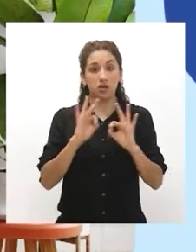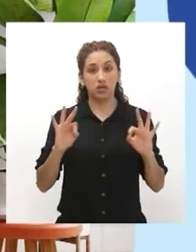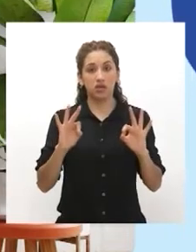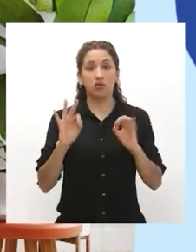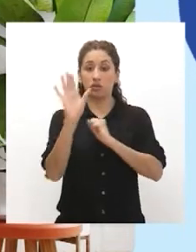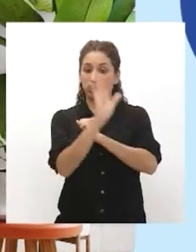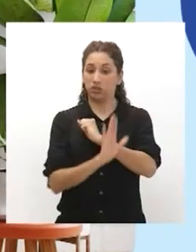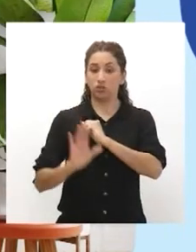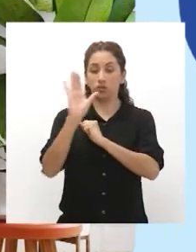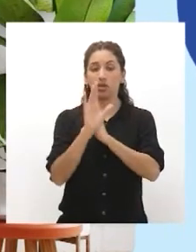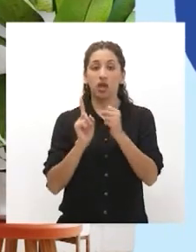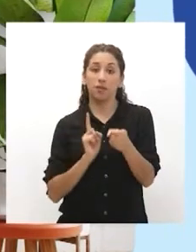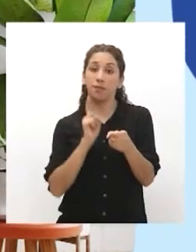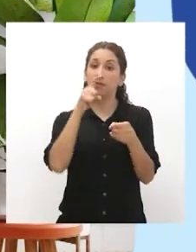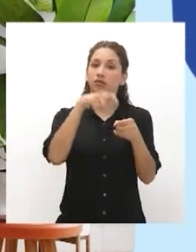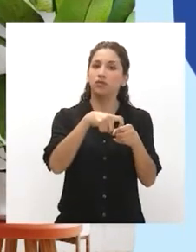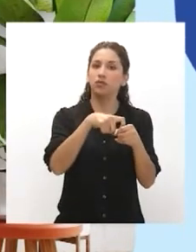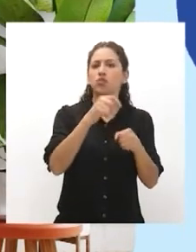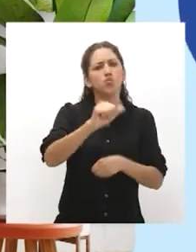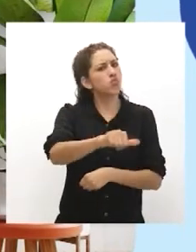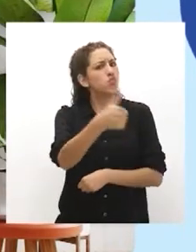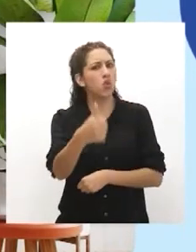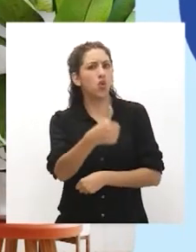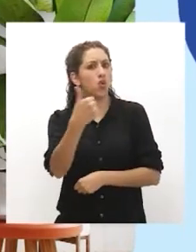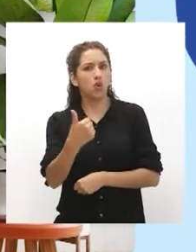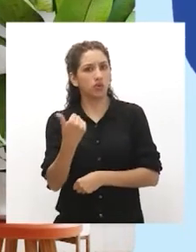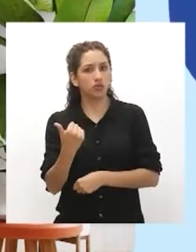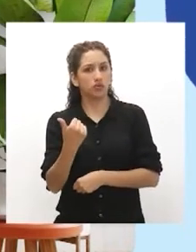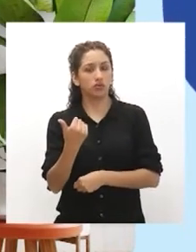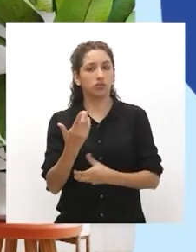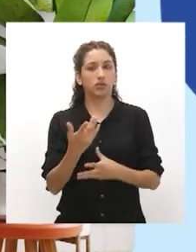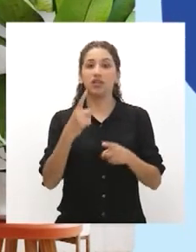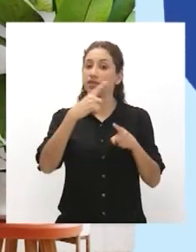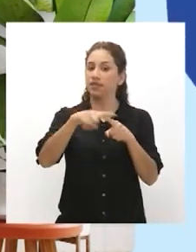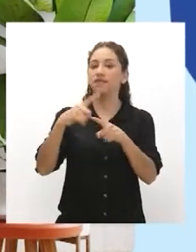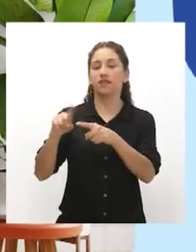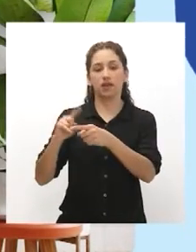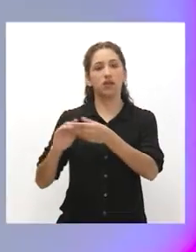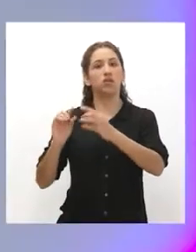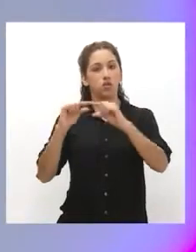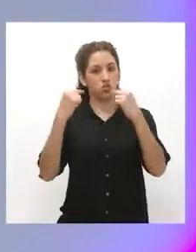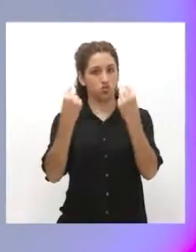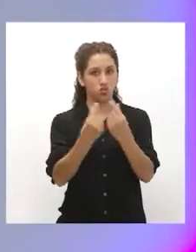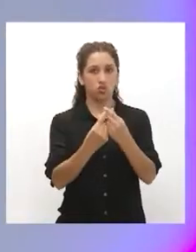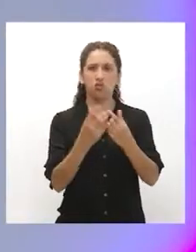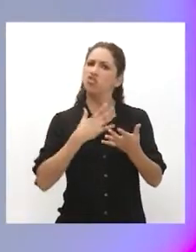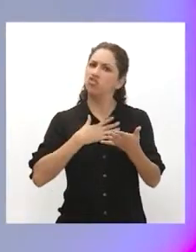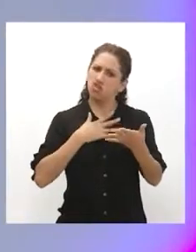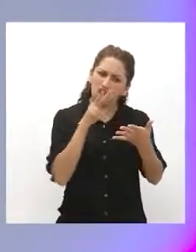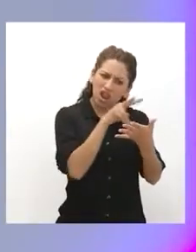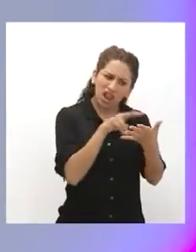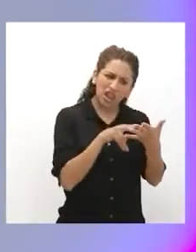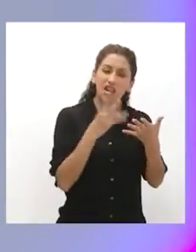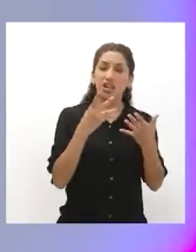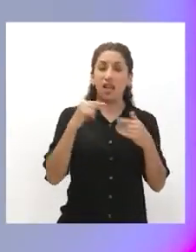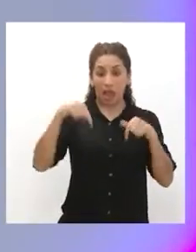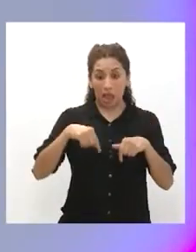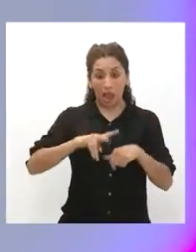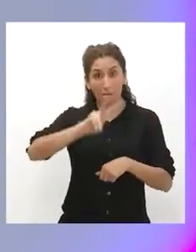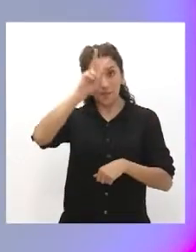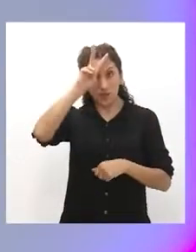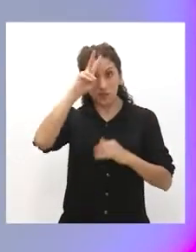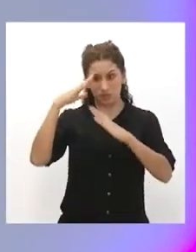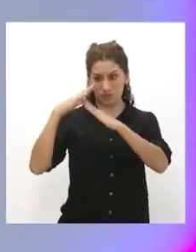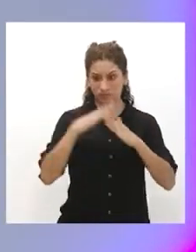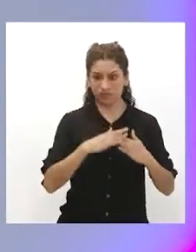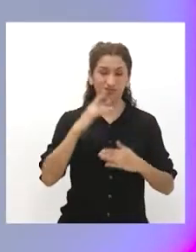la seguridad. La participación y otros, de determinada población. Estuve leyendo que en el Perú la discriminación